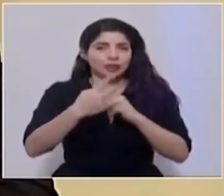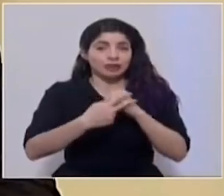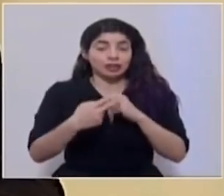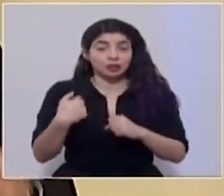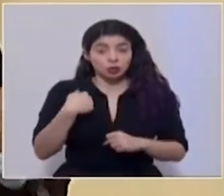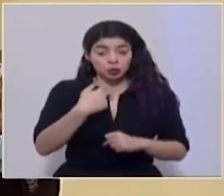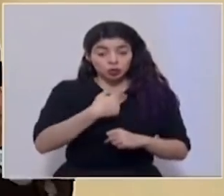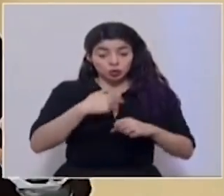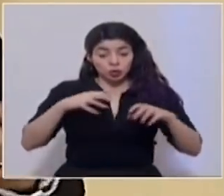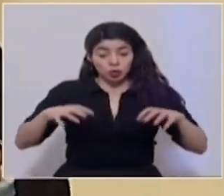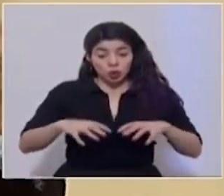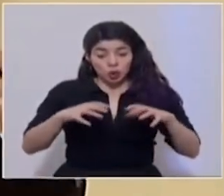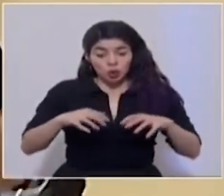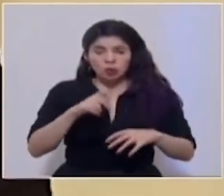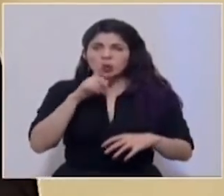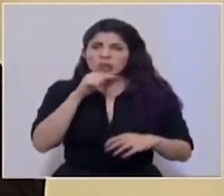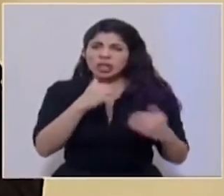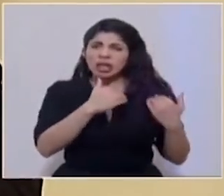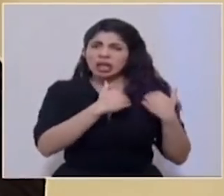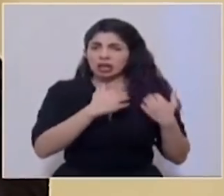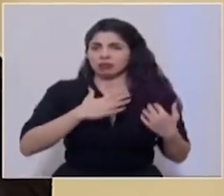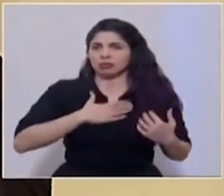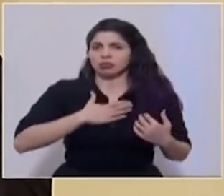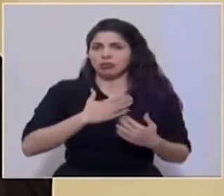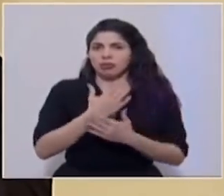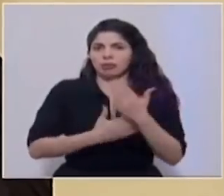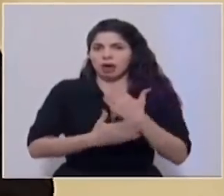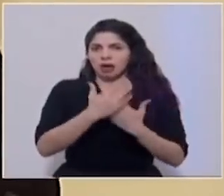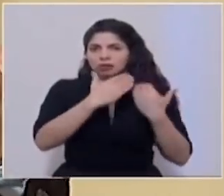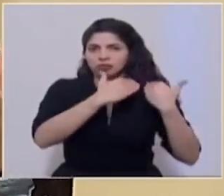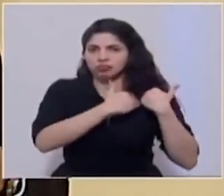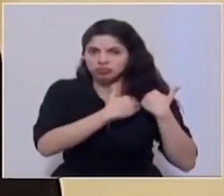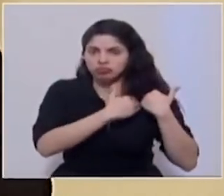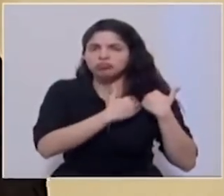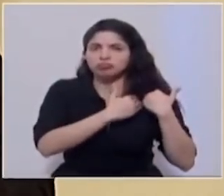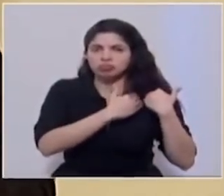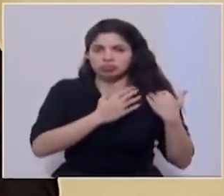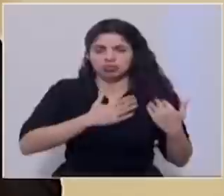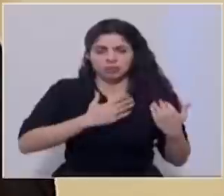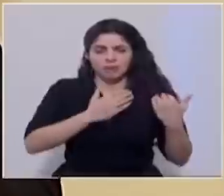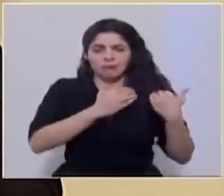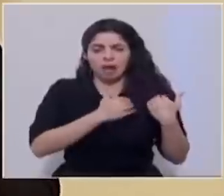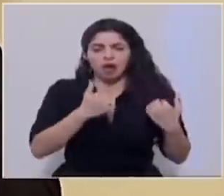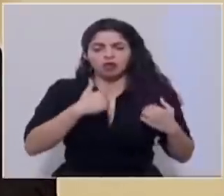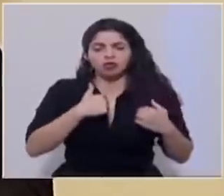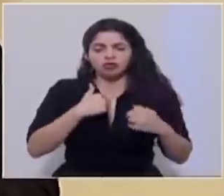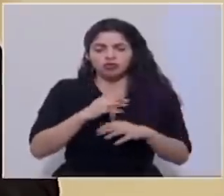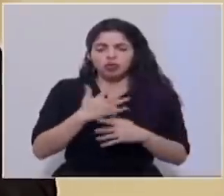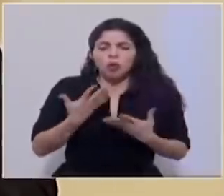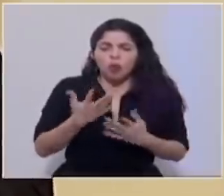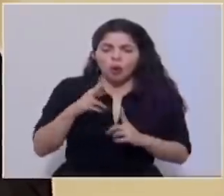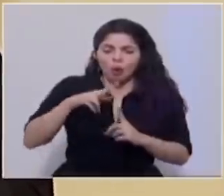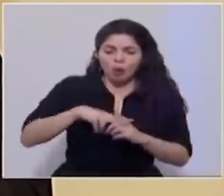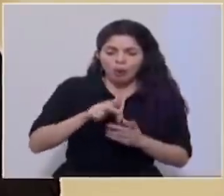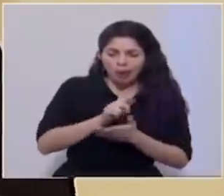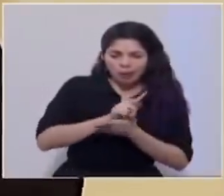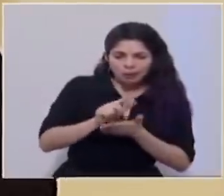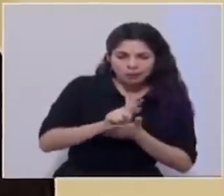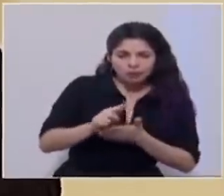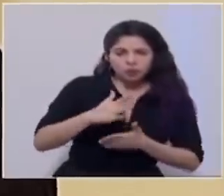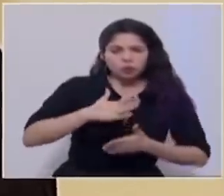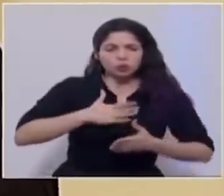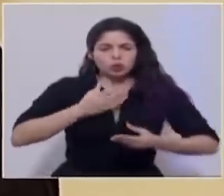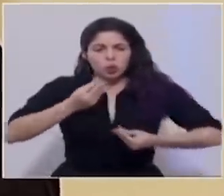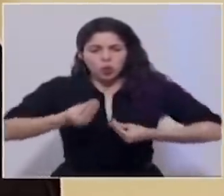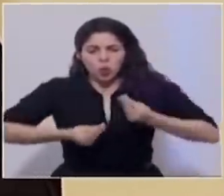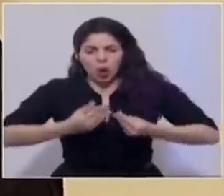está en nuestras manos, lo he dicho yo varias veces, está en nuestras manos por las prácticas de higiene, por lo que nosotros estamos haciendo